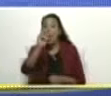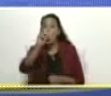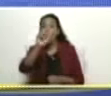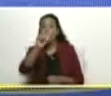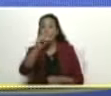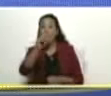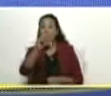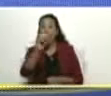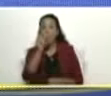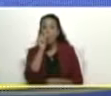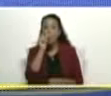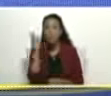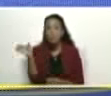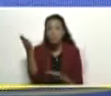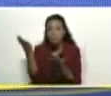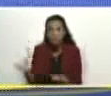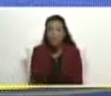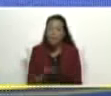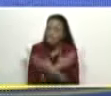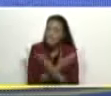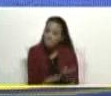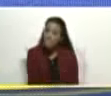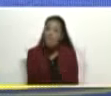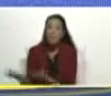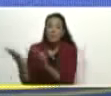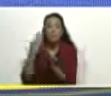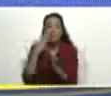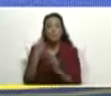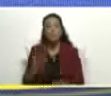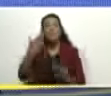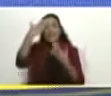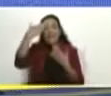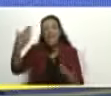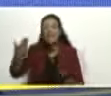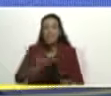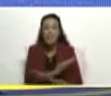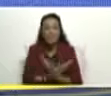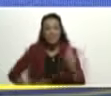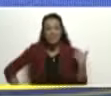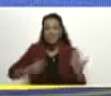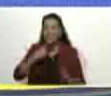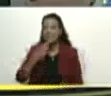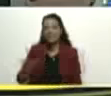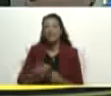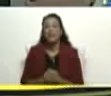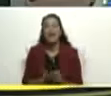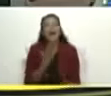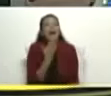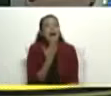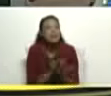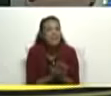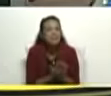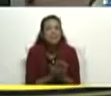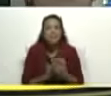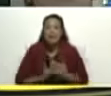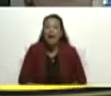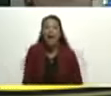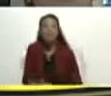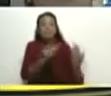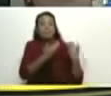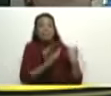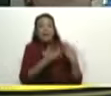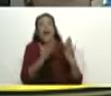pues de compromiso bienvenido muchísimas gracias presidente agradecerle esta enorme tarea